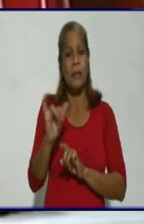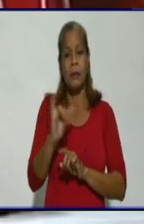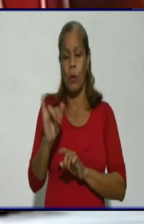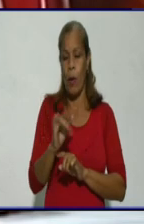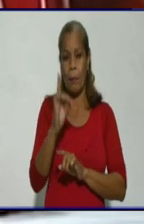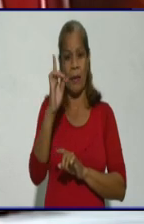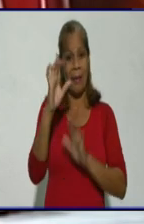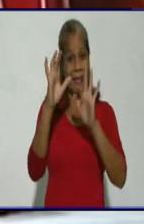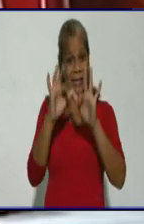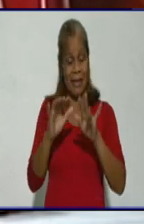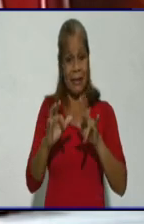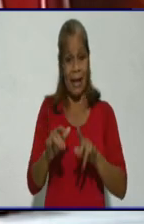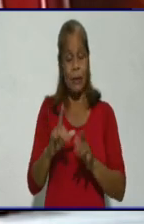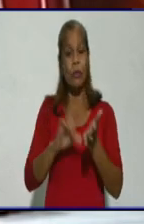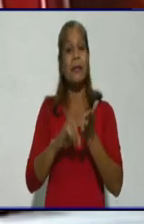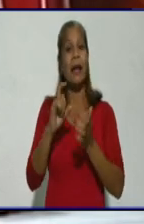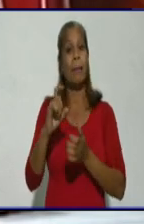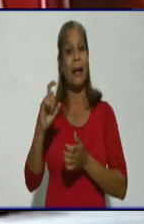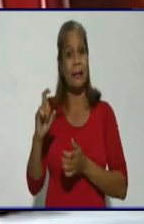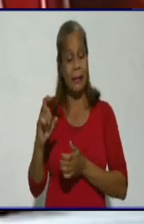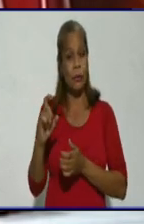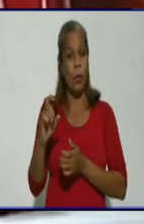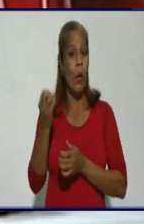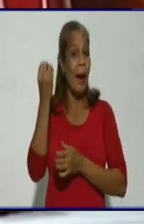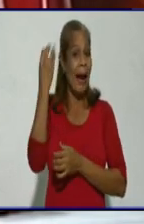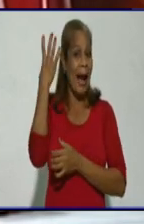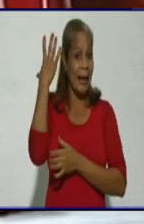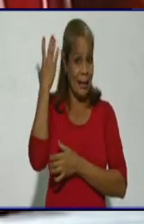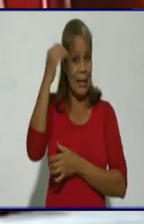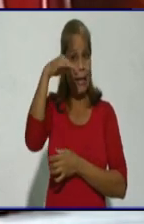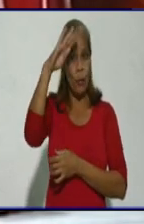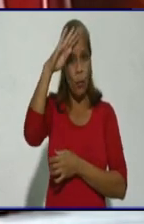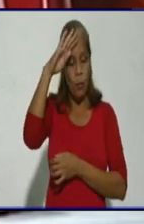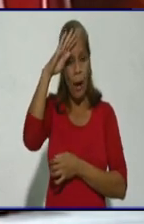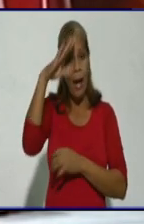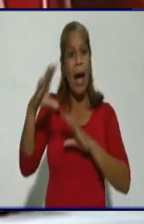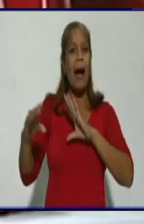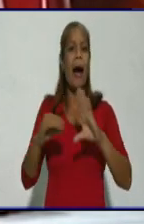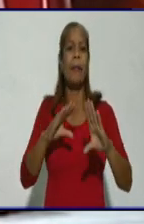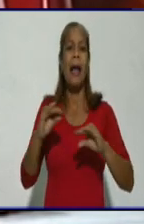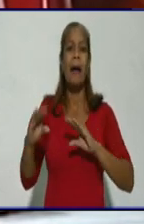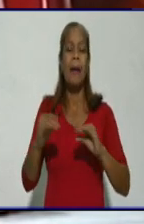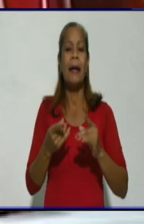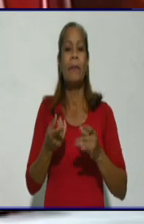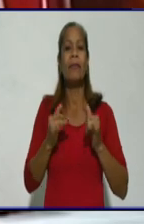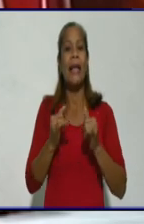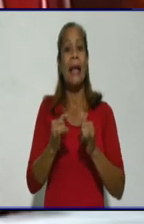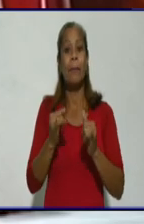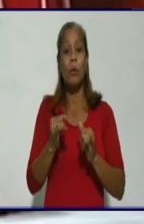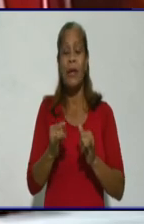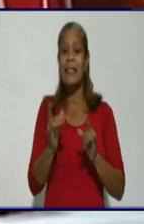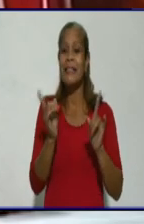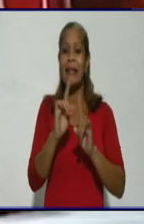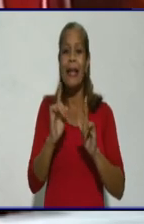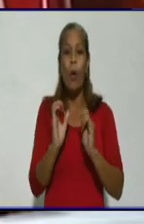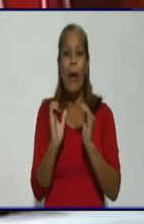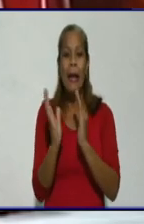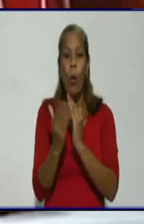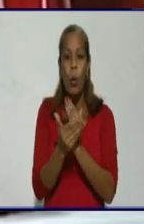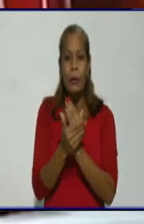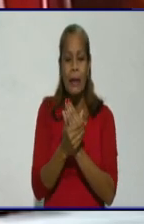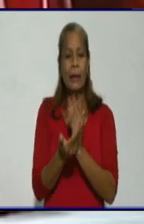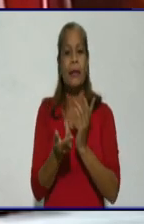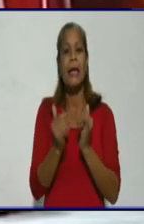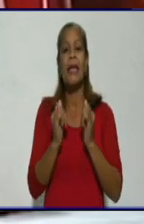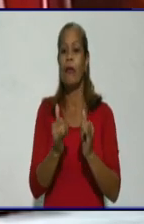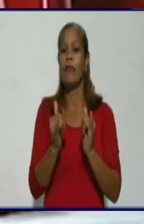secretario del Partido Comunista de Cuba, Miguel Díaz Canel Bermúdez, hablaba de la importancia de no ocultar información en todos los sentidos